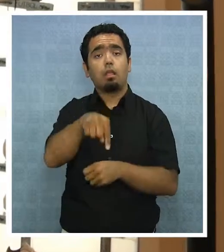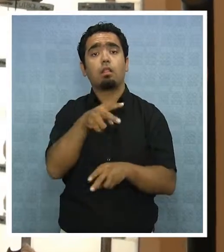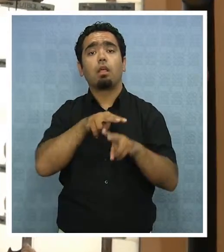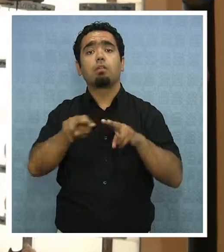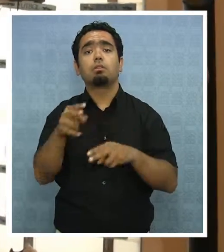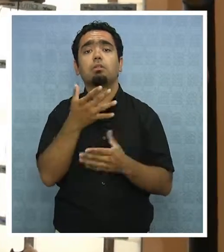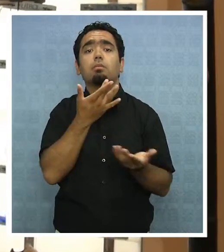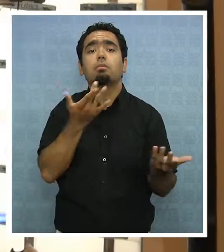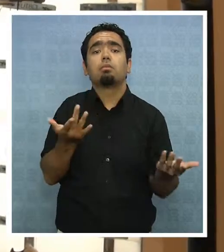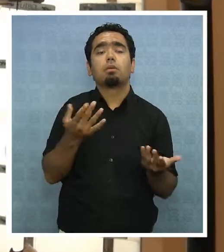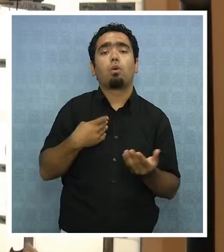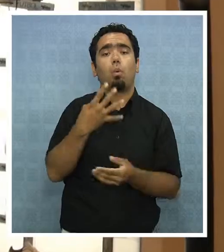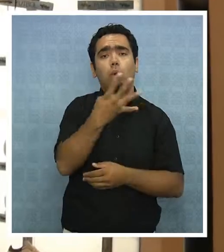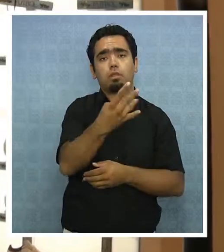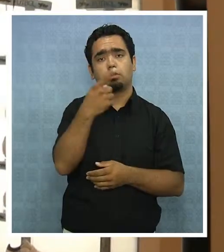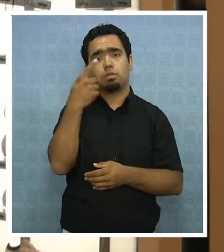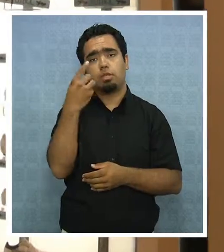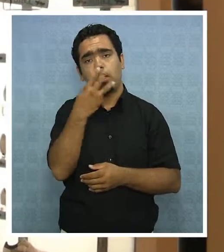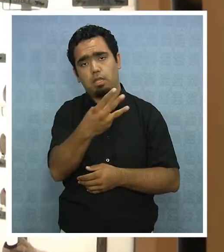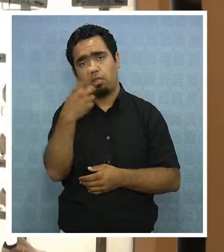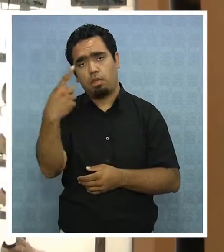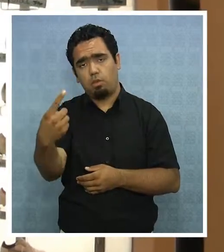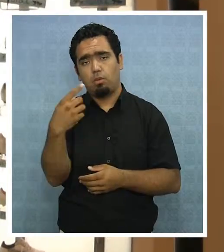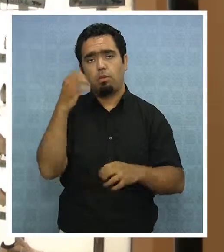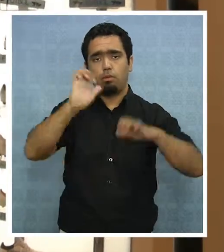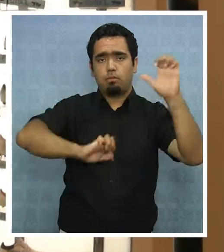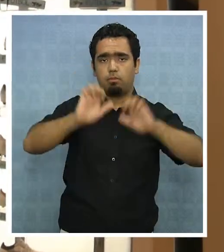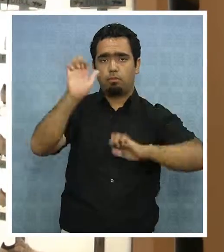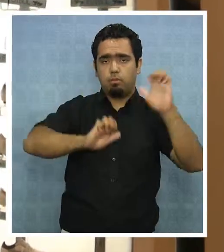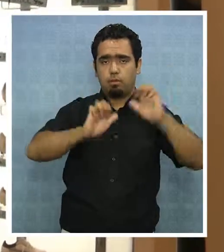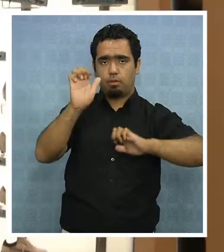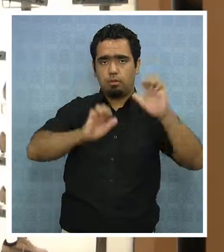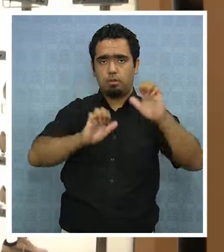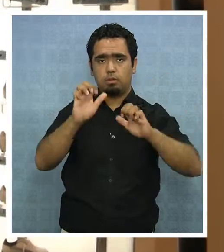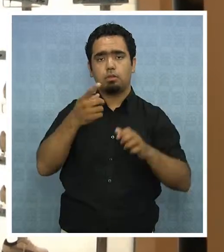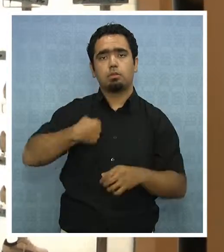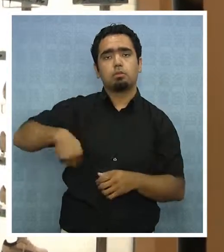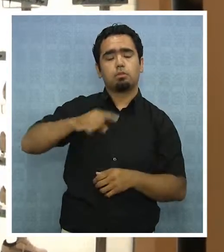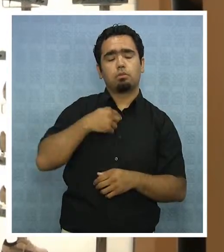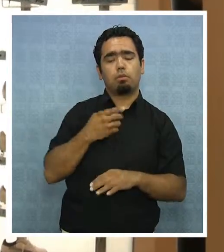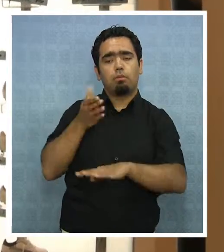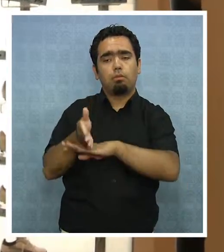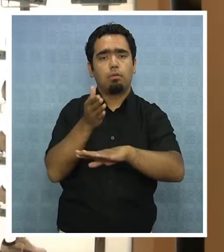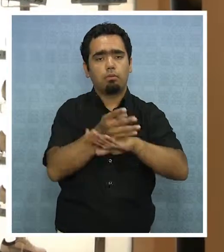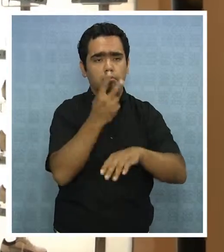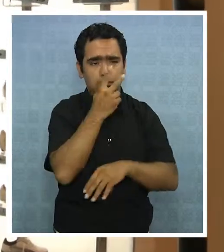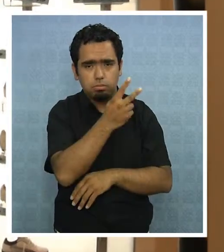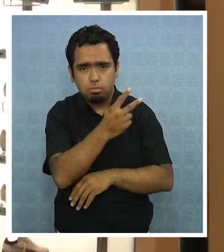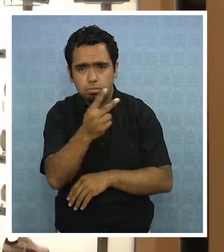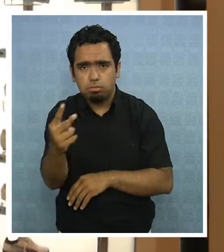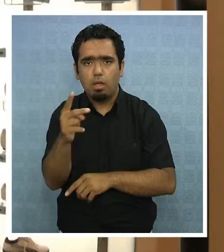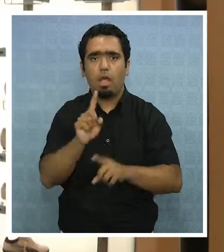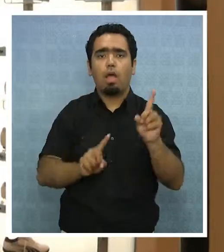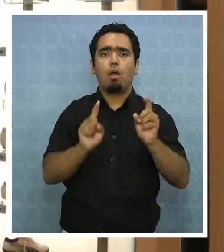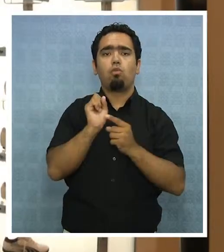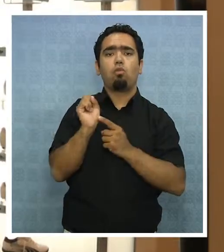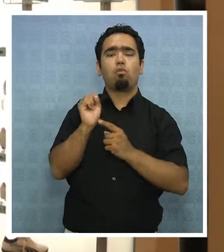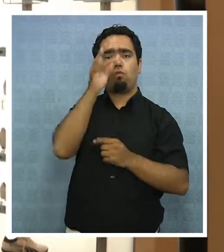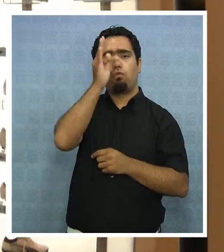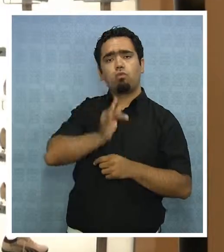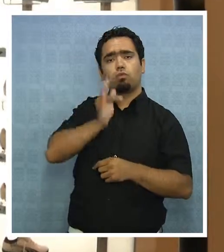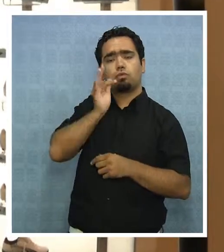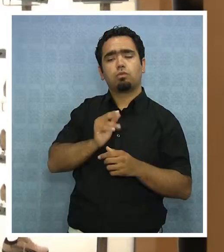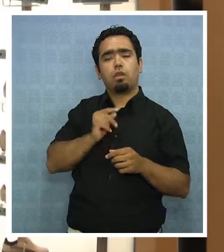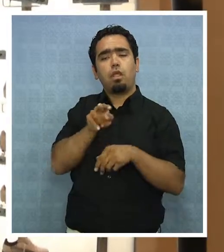Se hace a más de 431 empresas, se envía la información o las visitamos con algunos funcionarios de la Inspección del